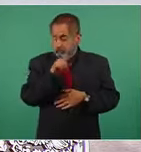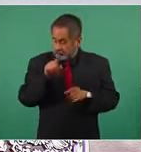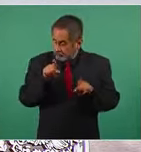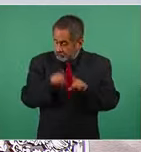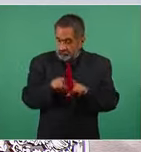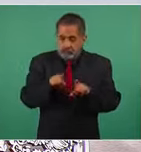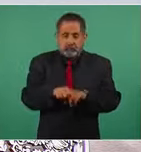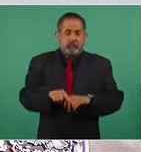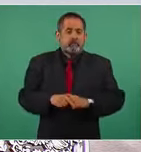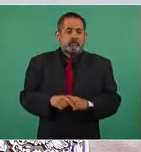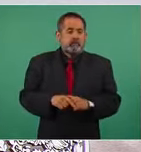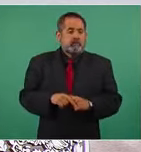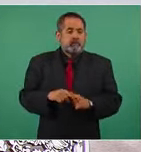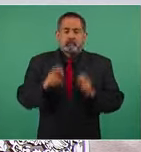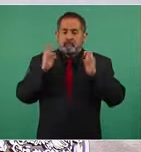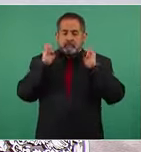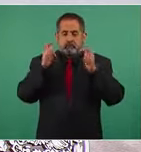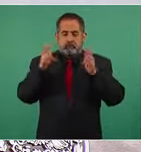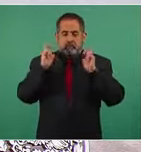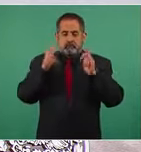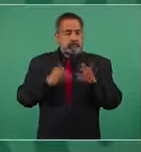de Chiapas.